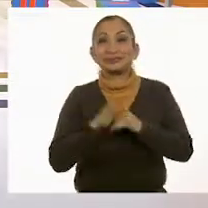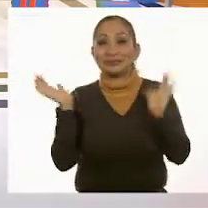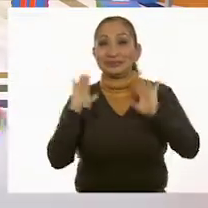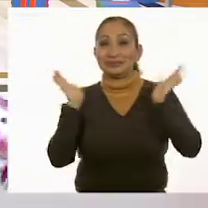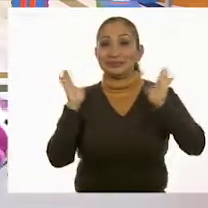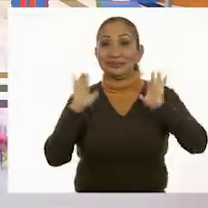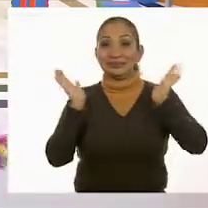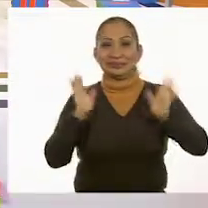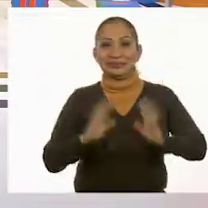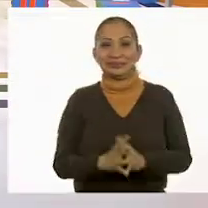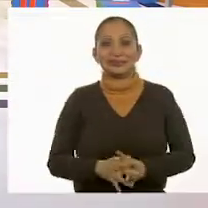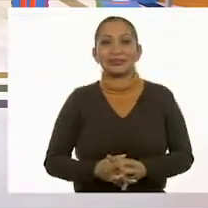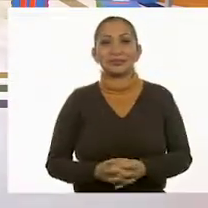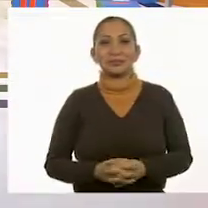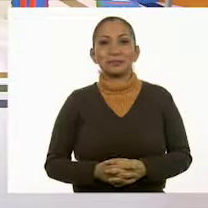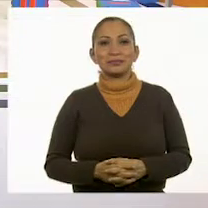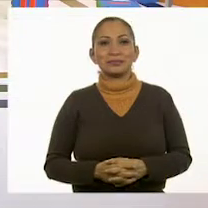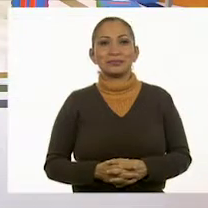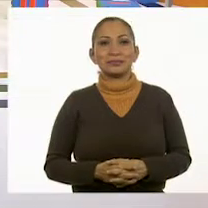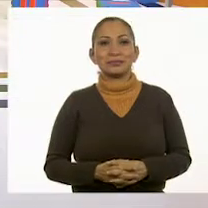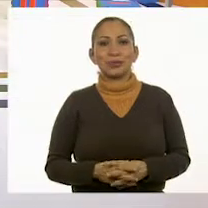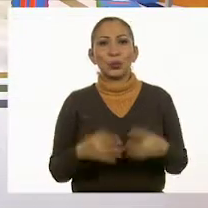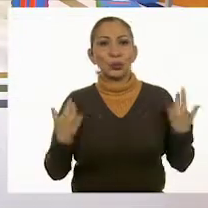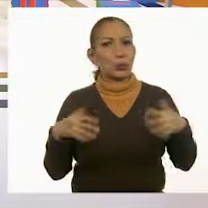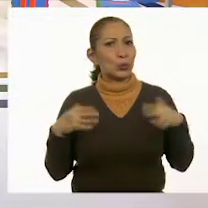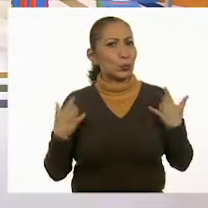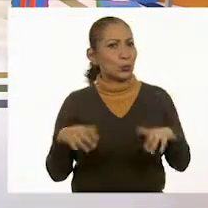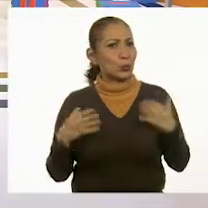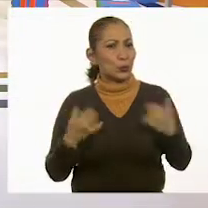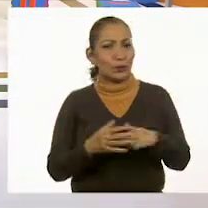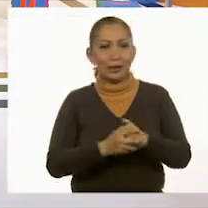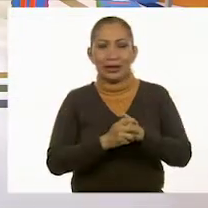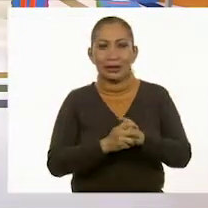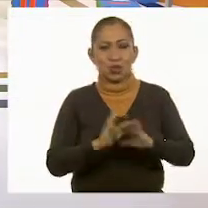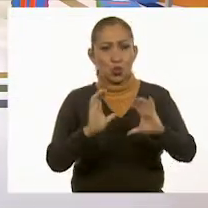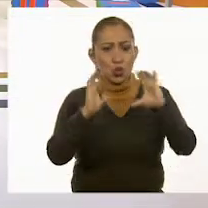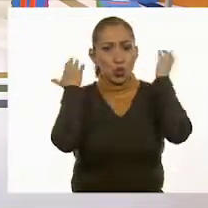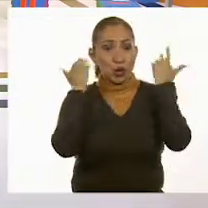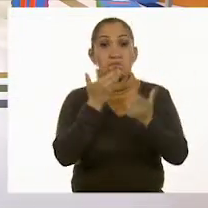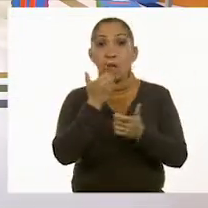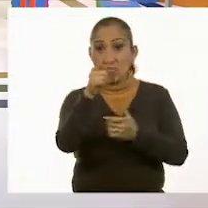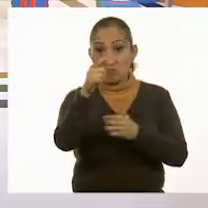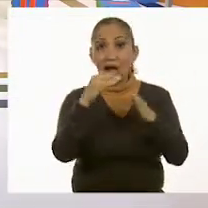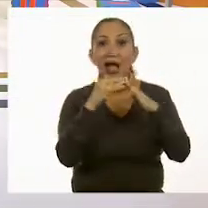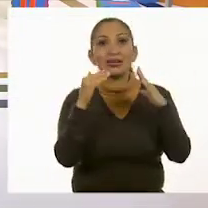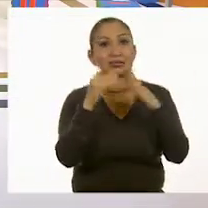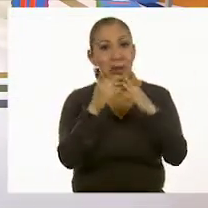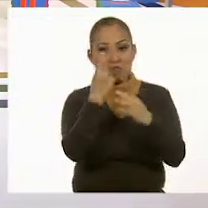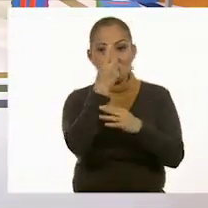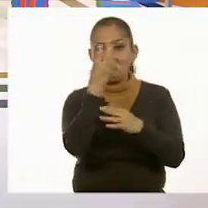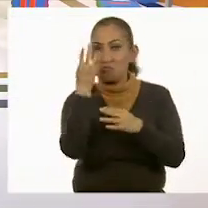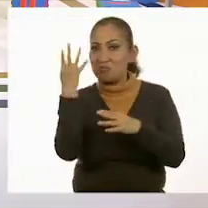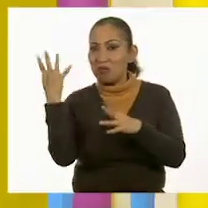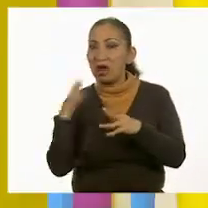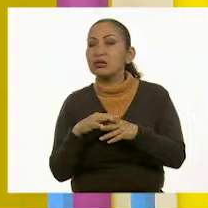Adiós. Adiós. ¡Guau! Eso es velocidad. Muy bien allá en casa. Ahora yo quiero saber si se trata de